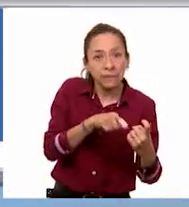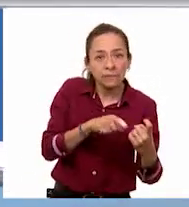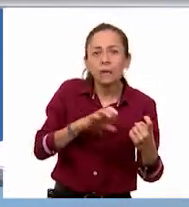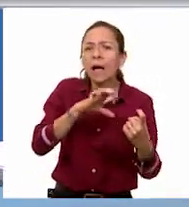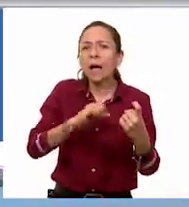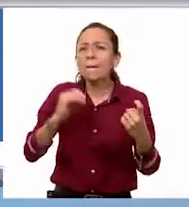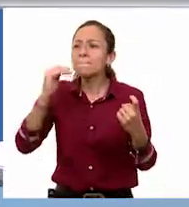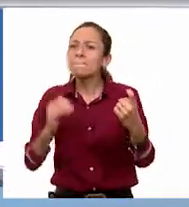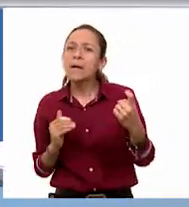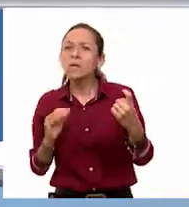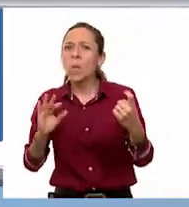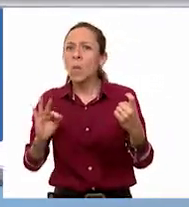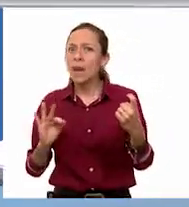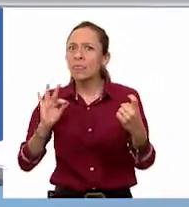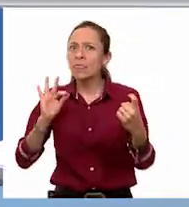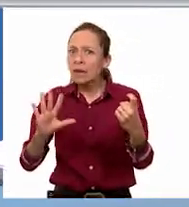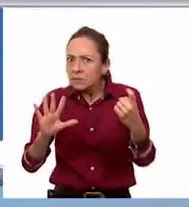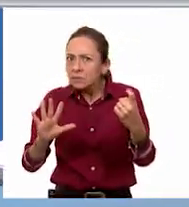45.